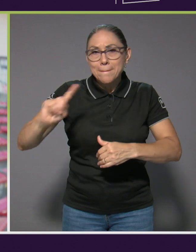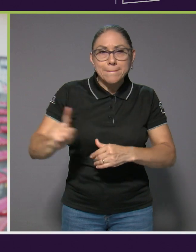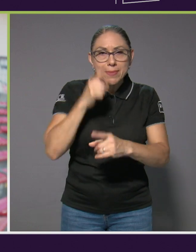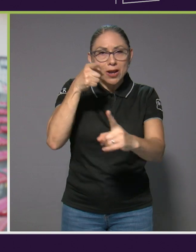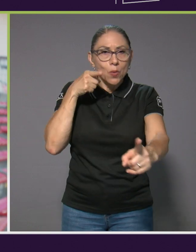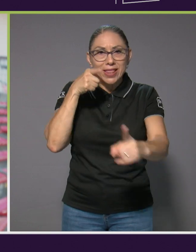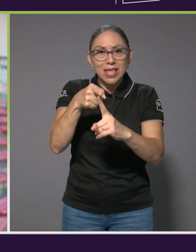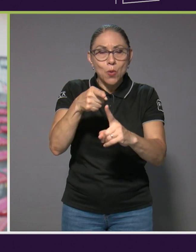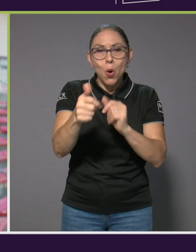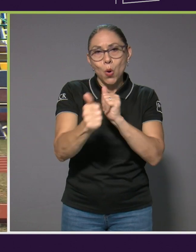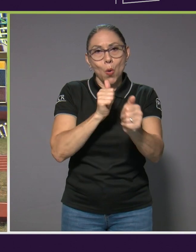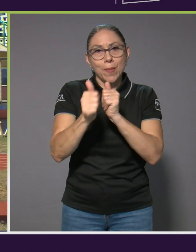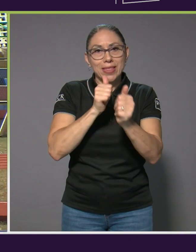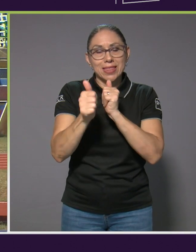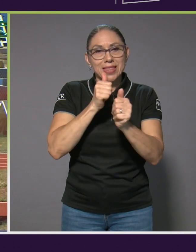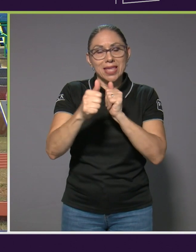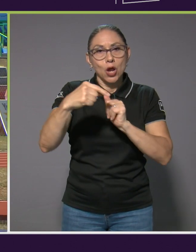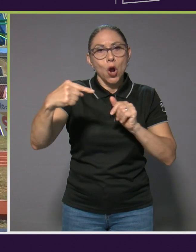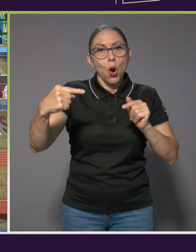competir contra uno mismo.